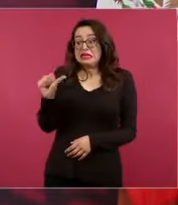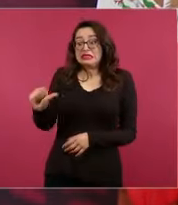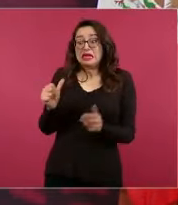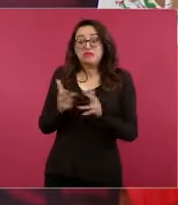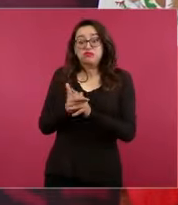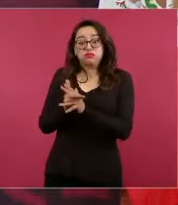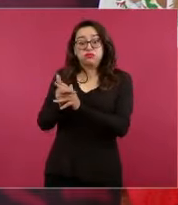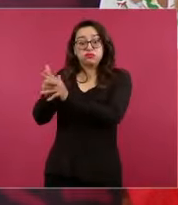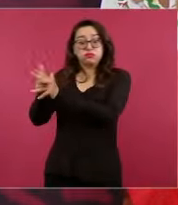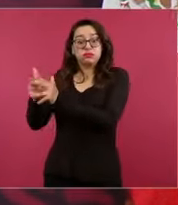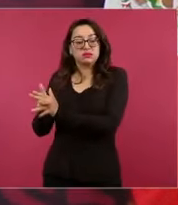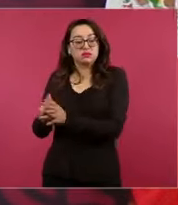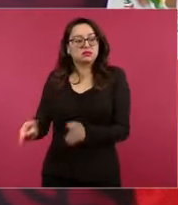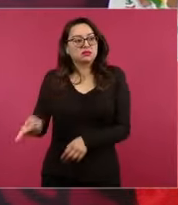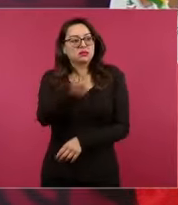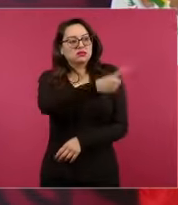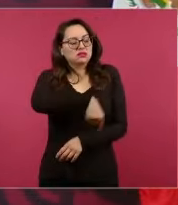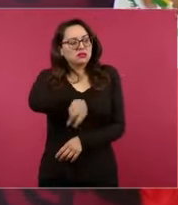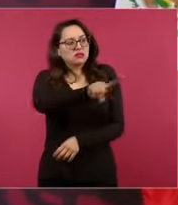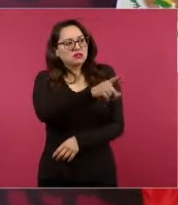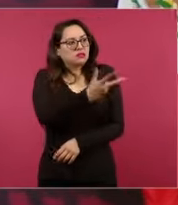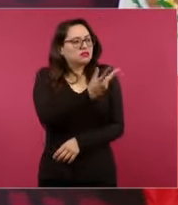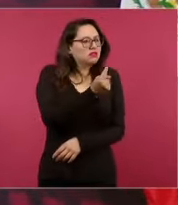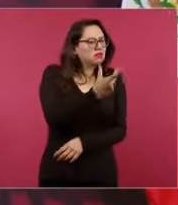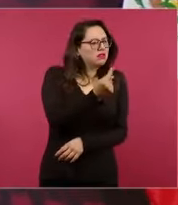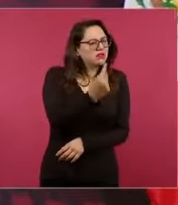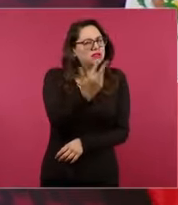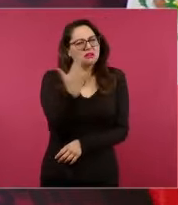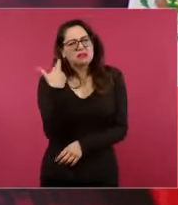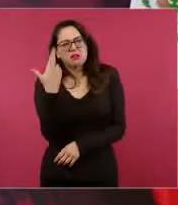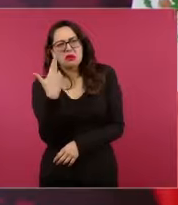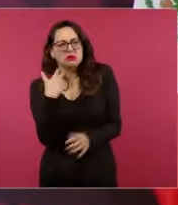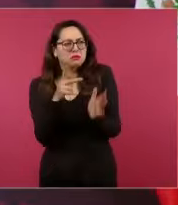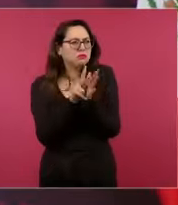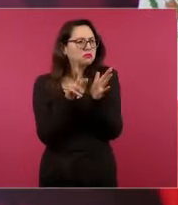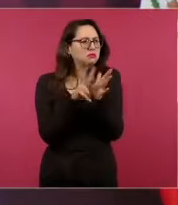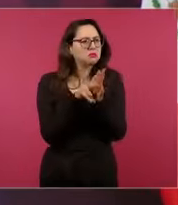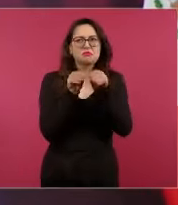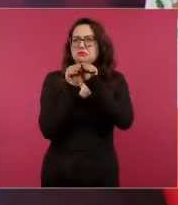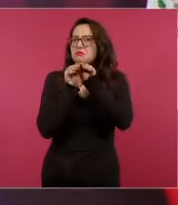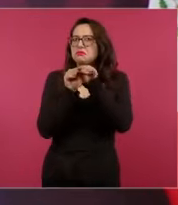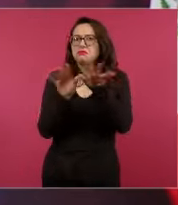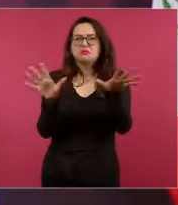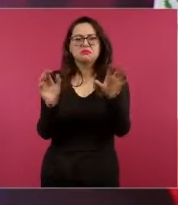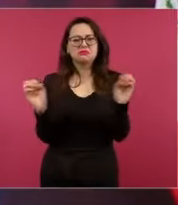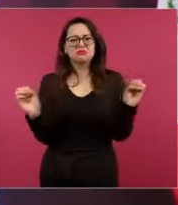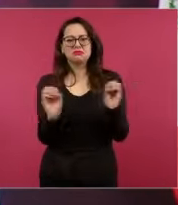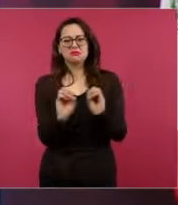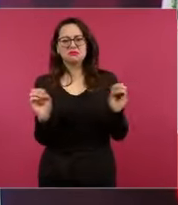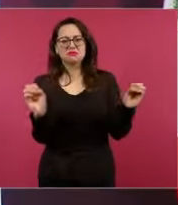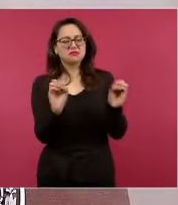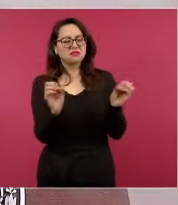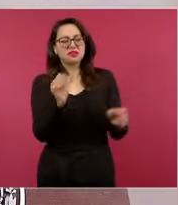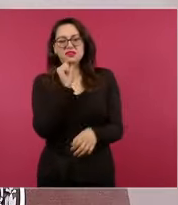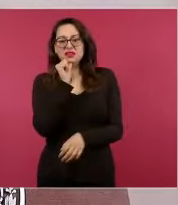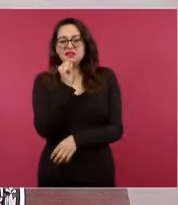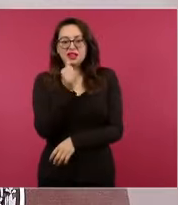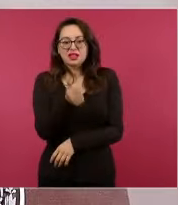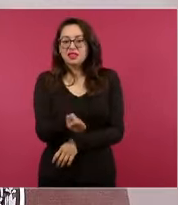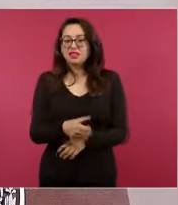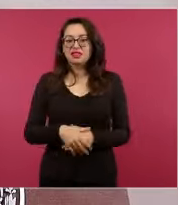y también los intereses, porque los medios